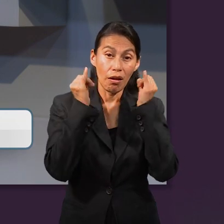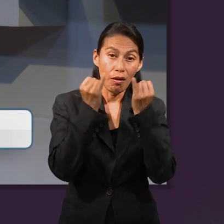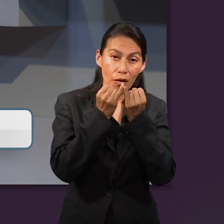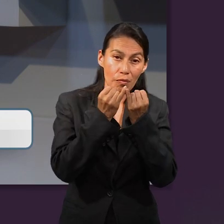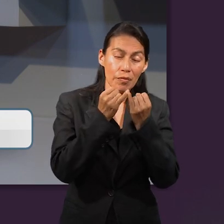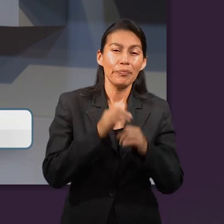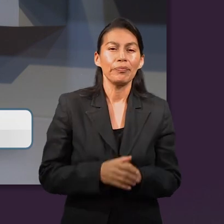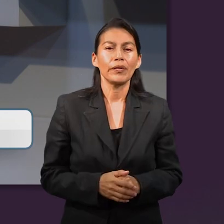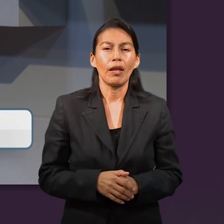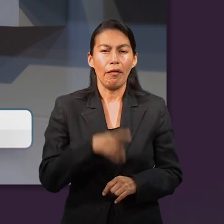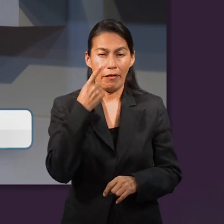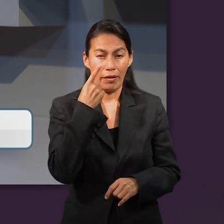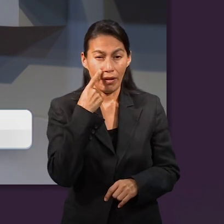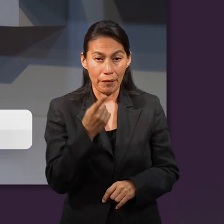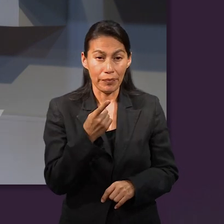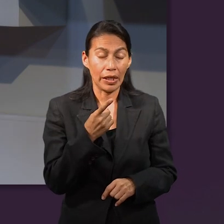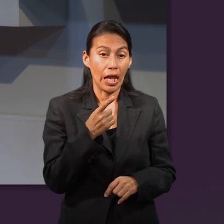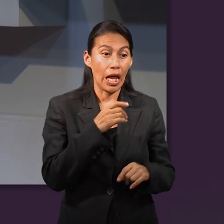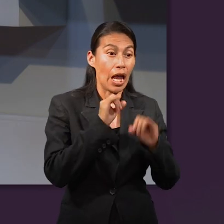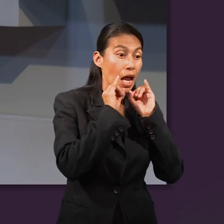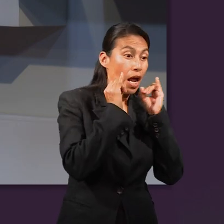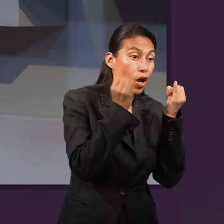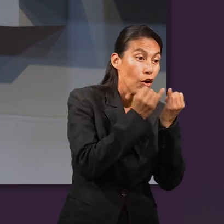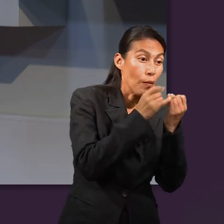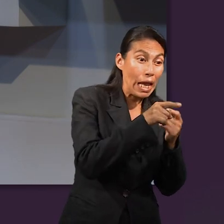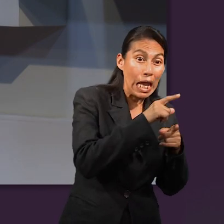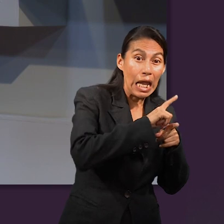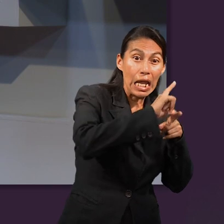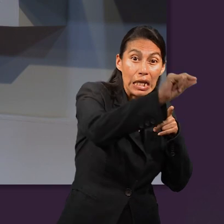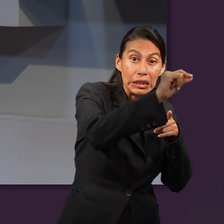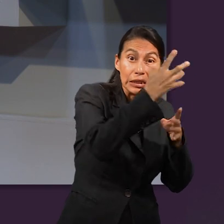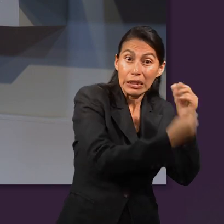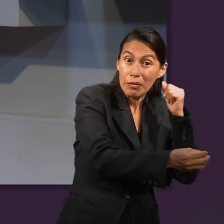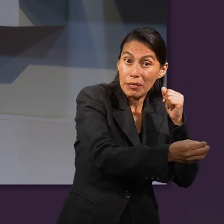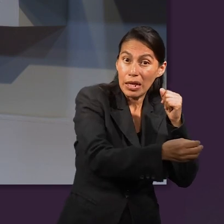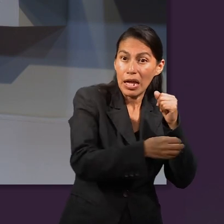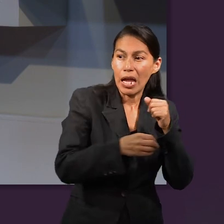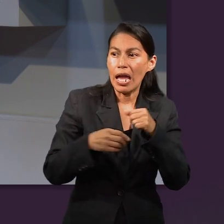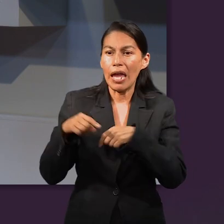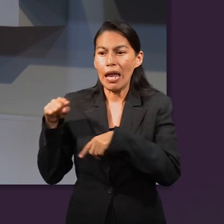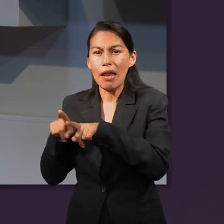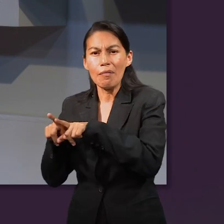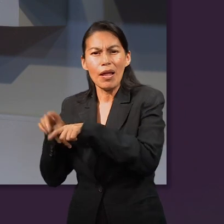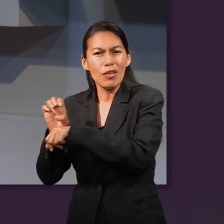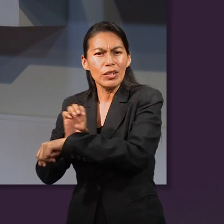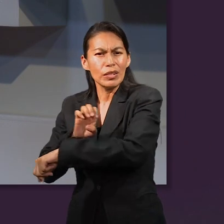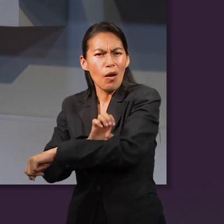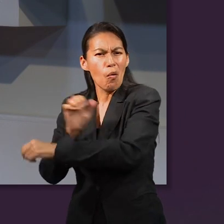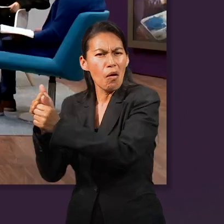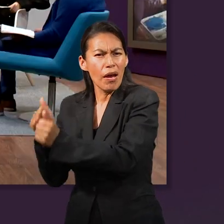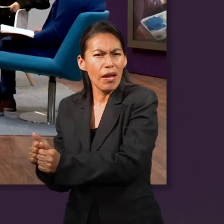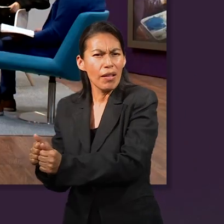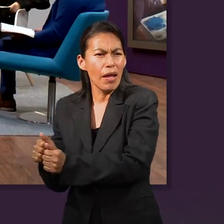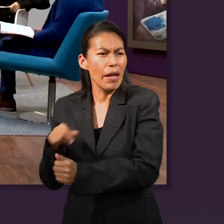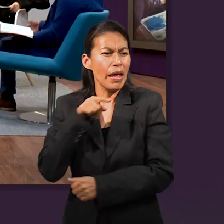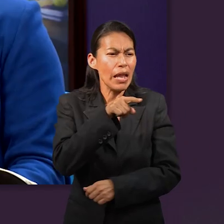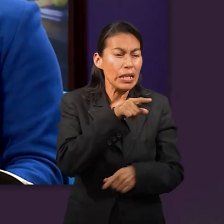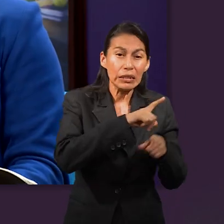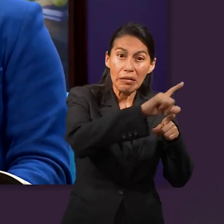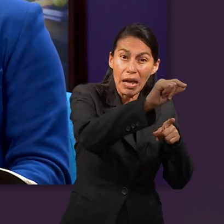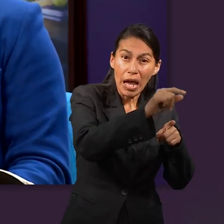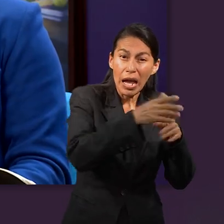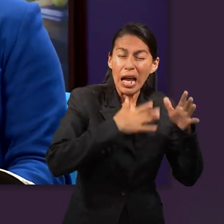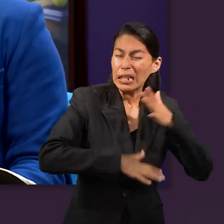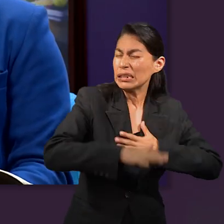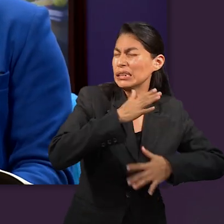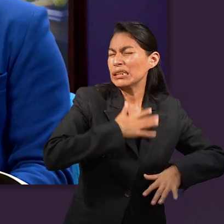este personaje bíblico. En lo que él va huyendo de su hermano, sucede algo interesante, ¿no, José Luis? ¿Qué le pasa a él? Es interesante